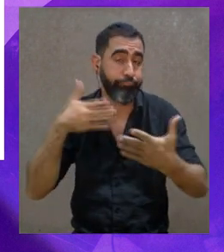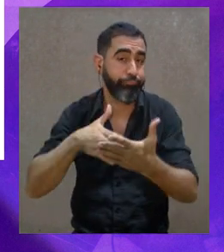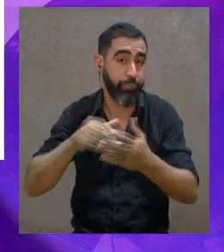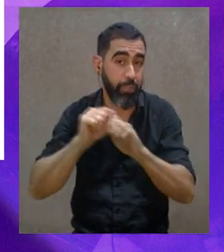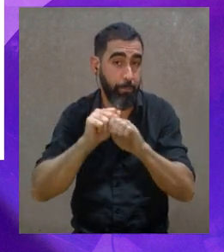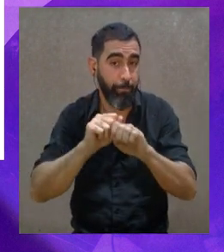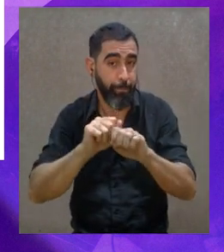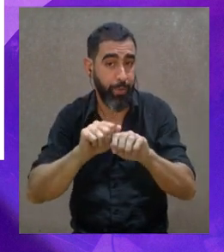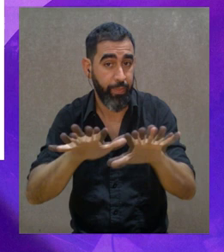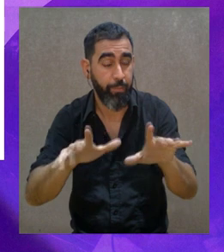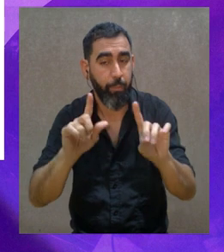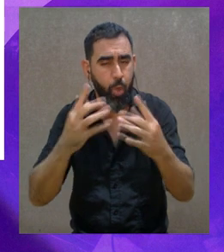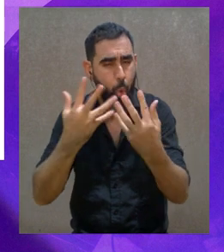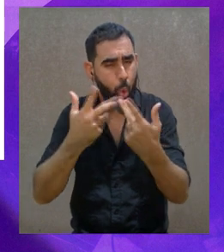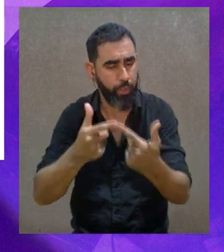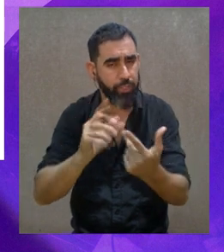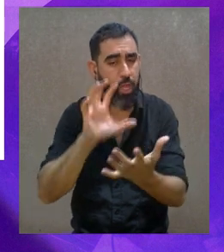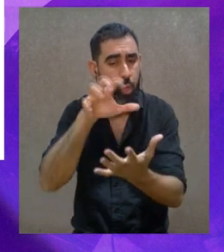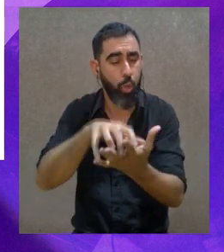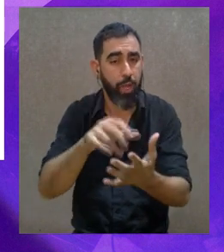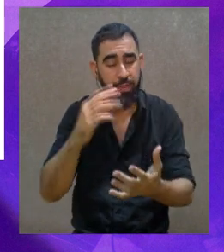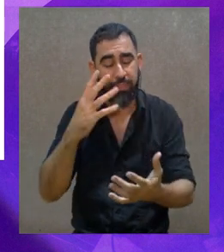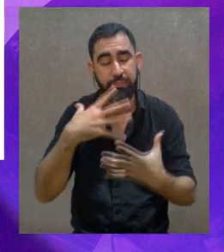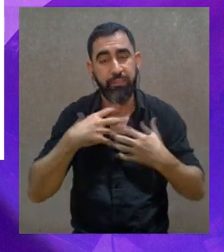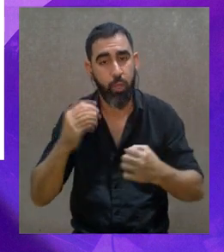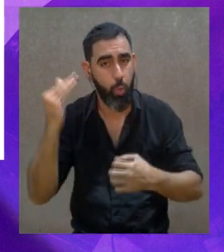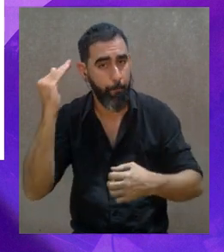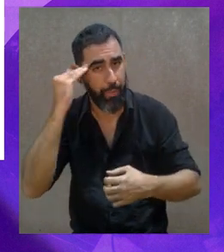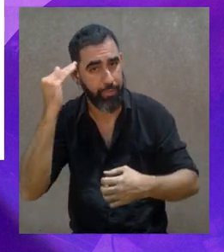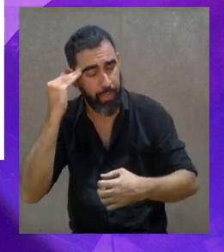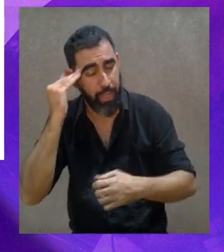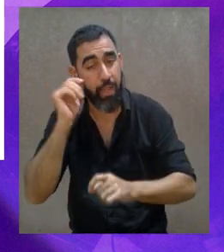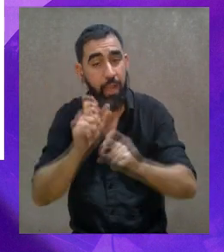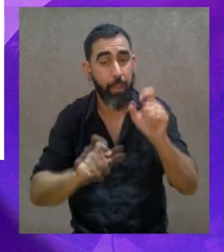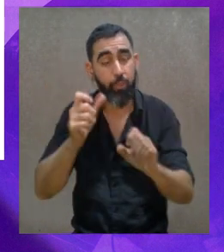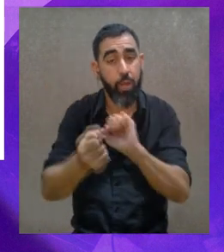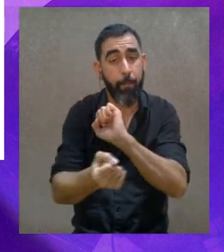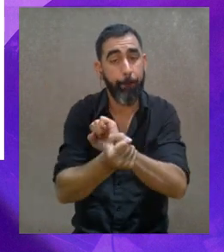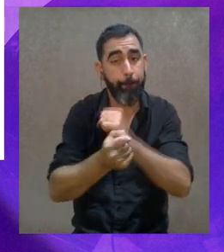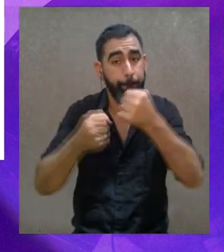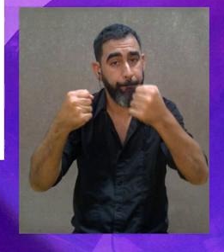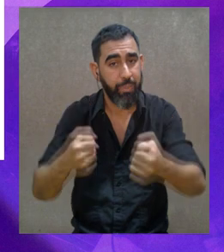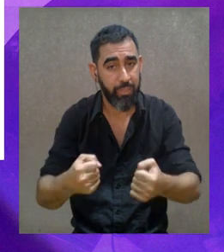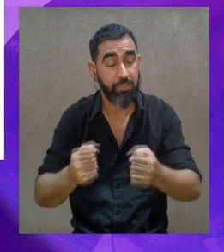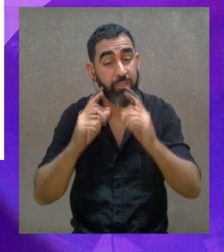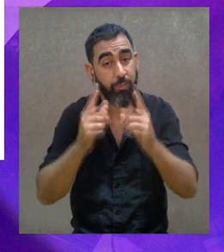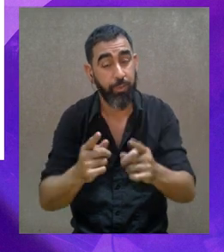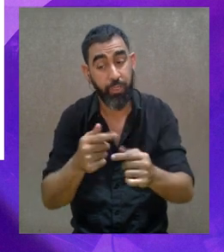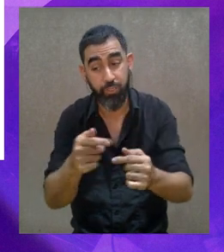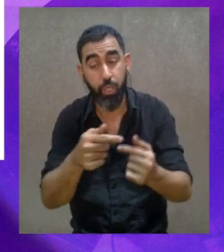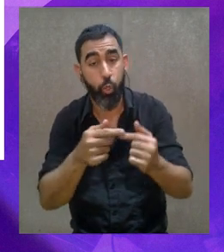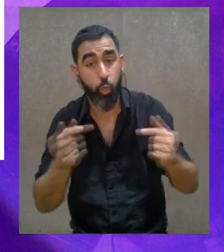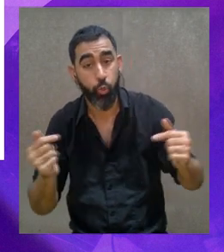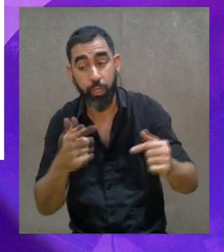que se vio truncado por la pandemia, pero tuvimos toda la planificación con ellos, a los centros de salud mental, también a las personas privadas de